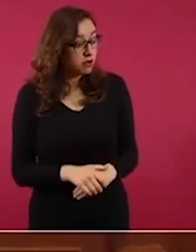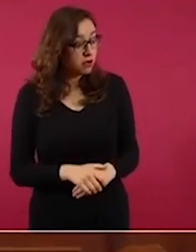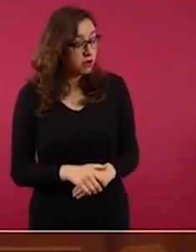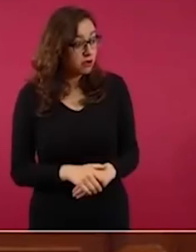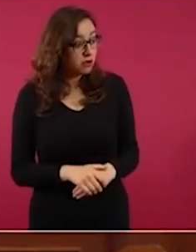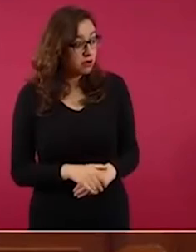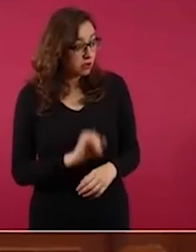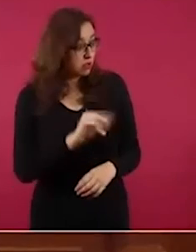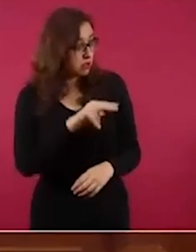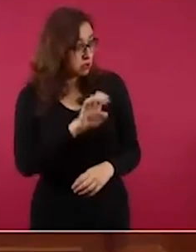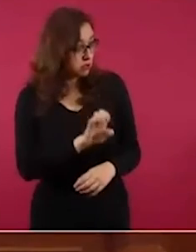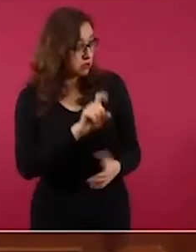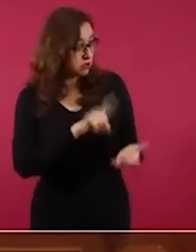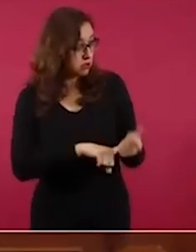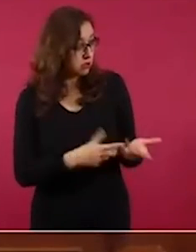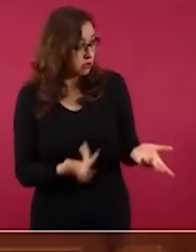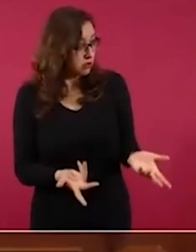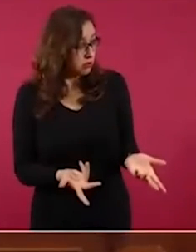¿Eh?